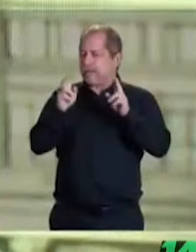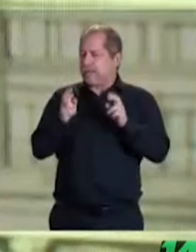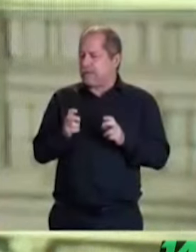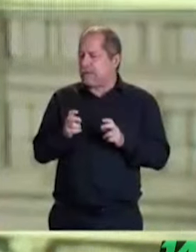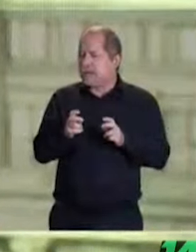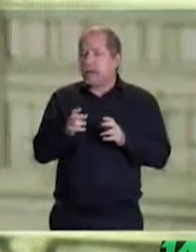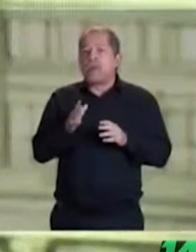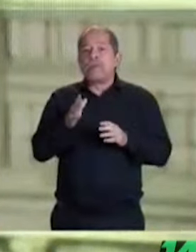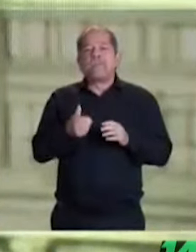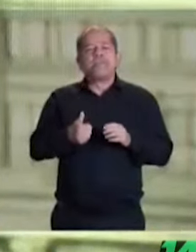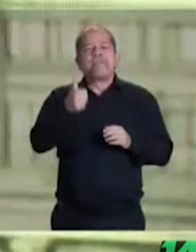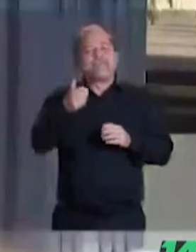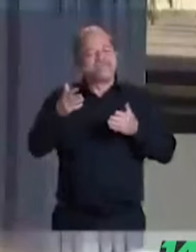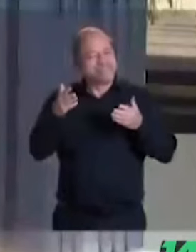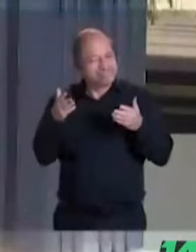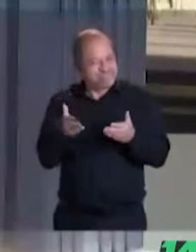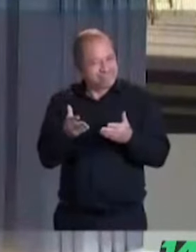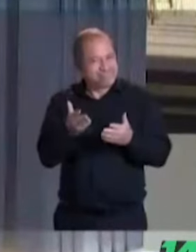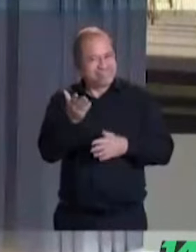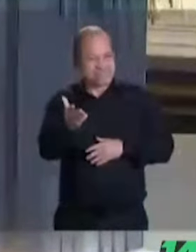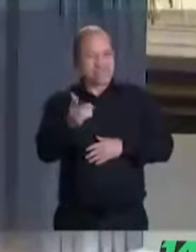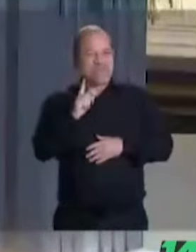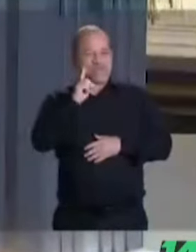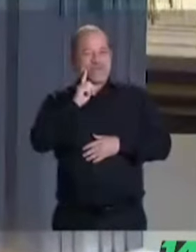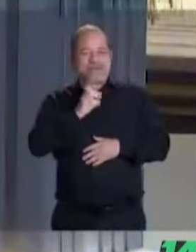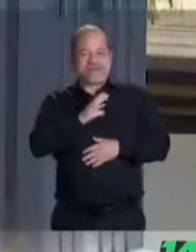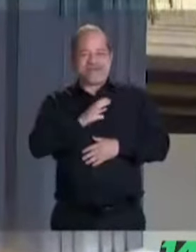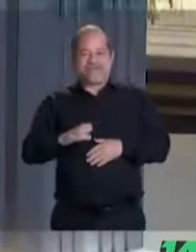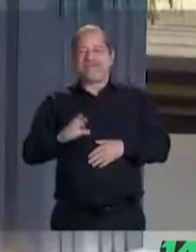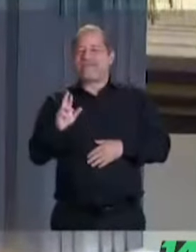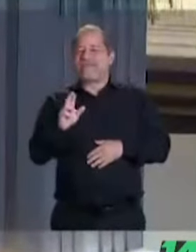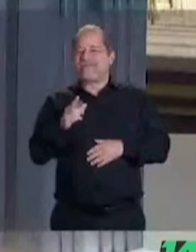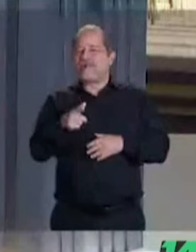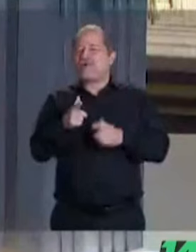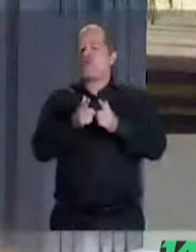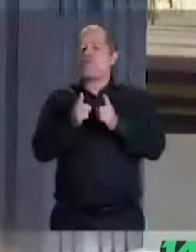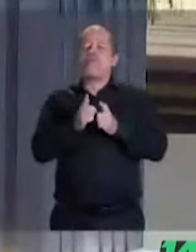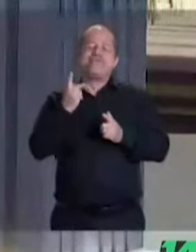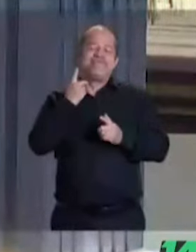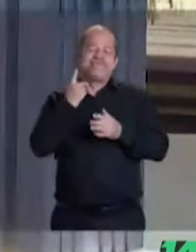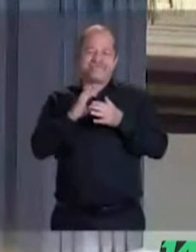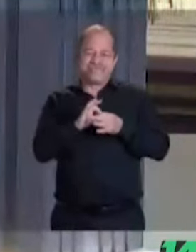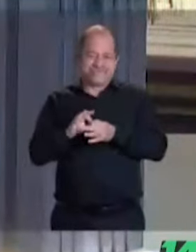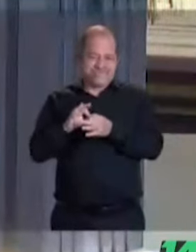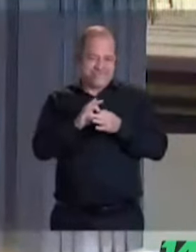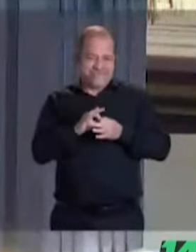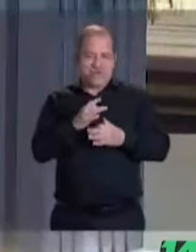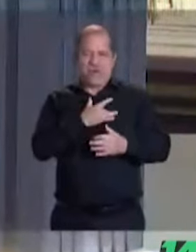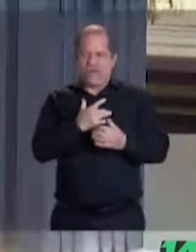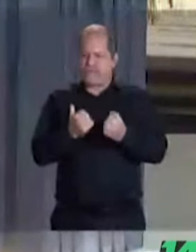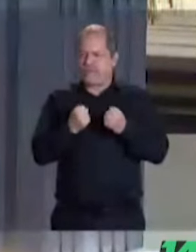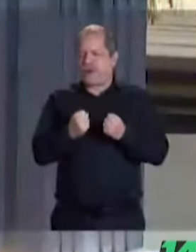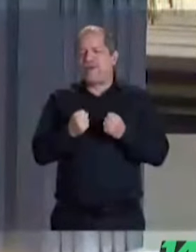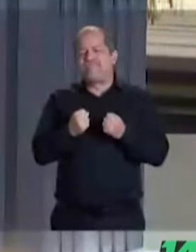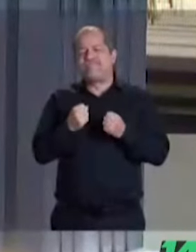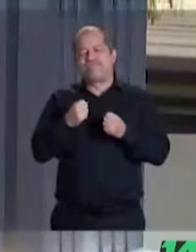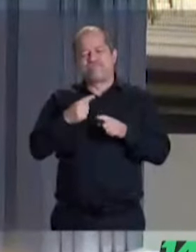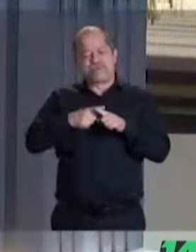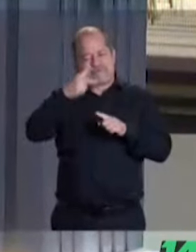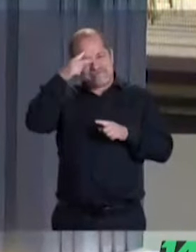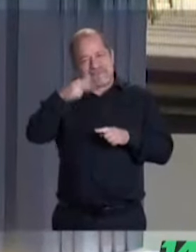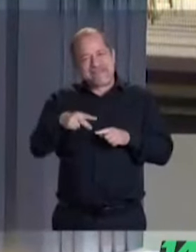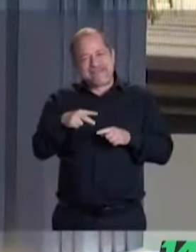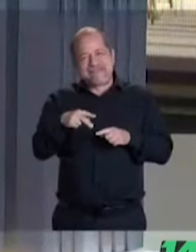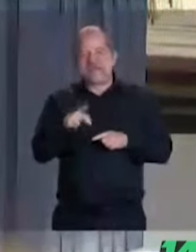Galvez, de la coalición Fuerza y Corazón por México, integrada por los partidos a Acción Nacional, Revolucionario